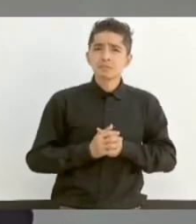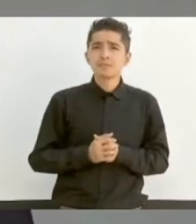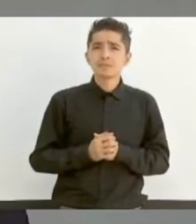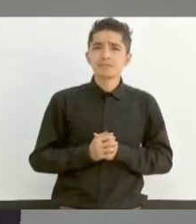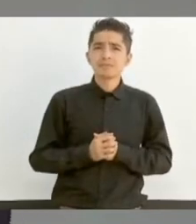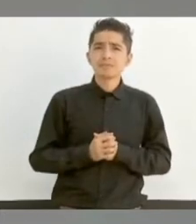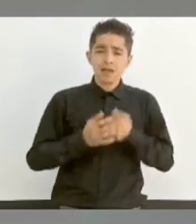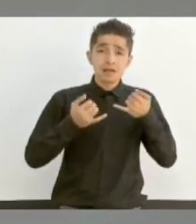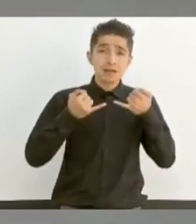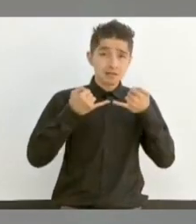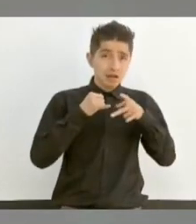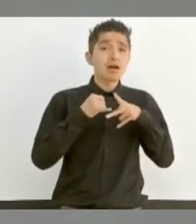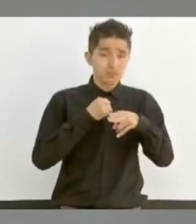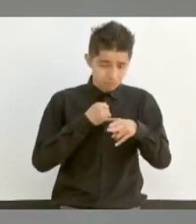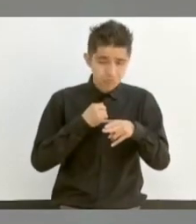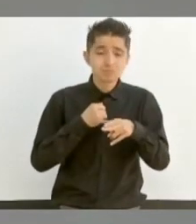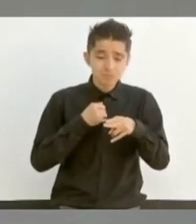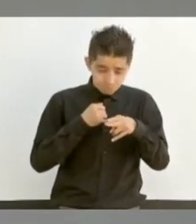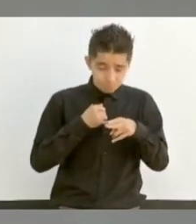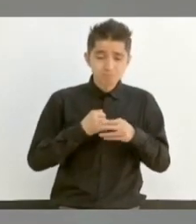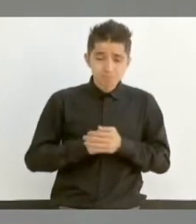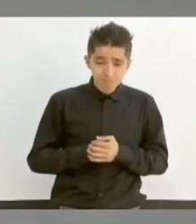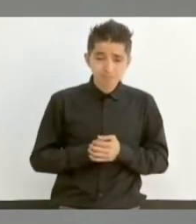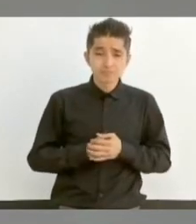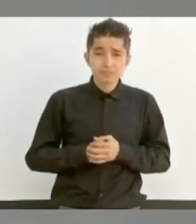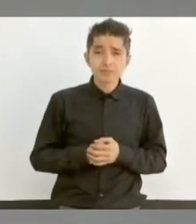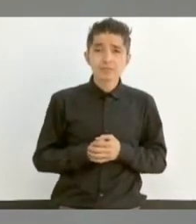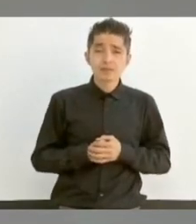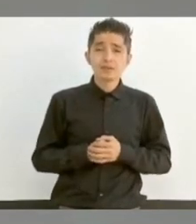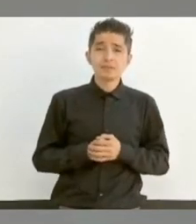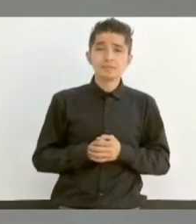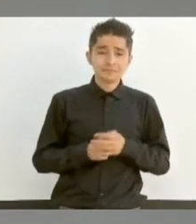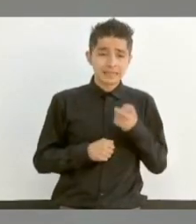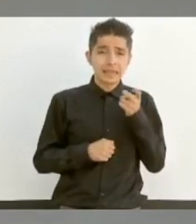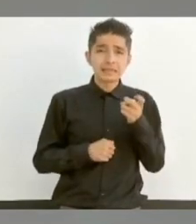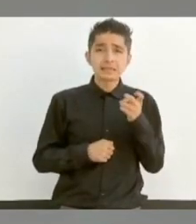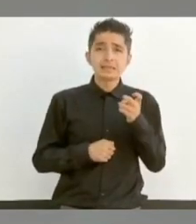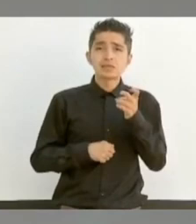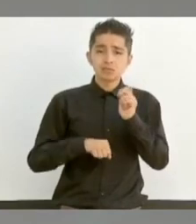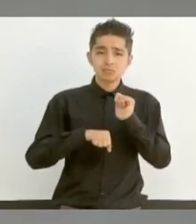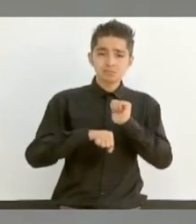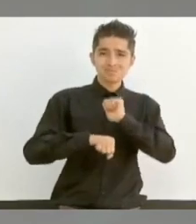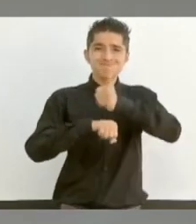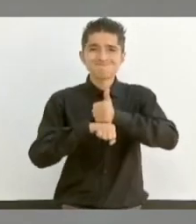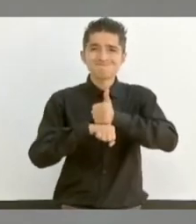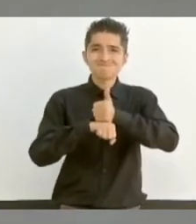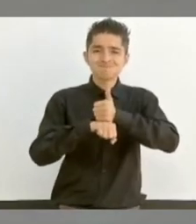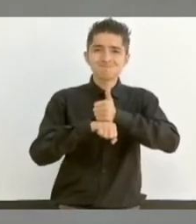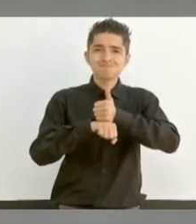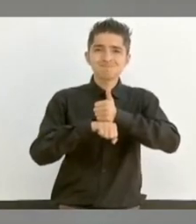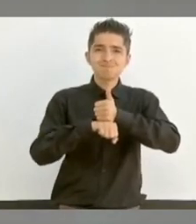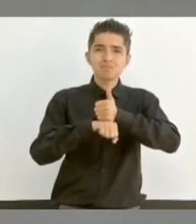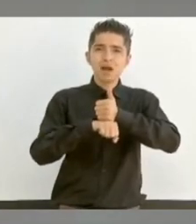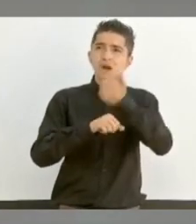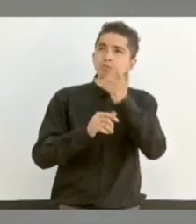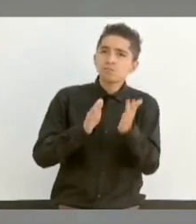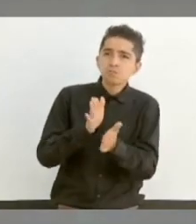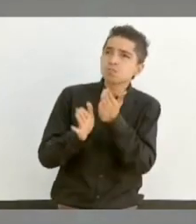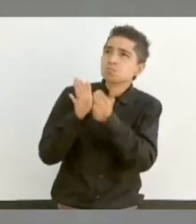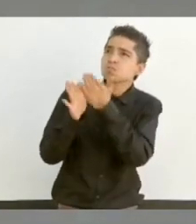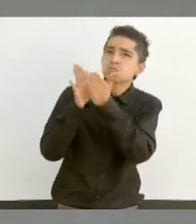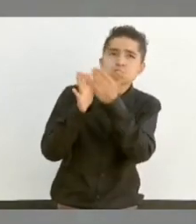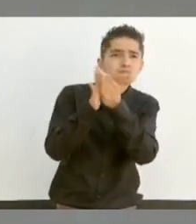Inaugurar estos cuarteles que se han construido